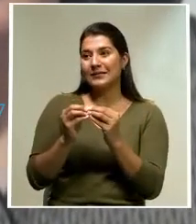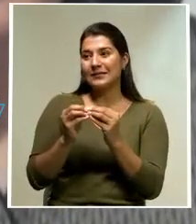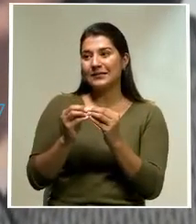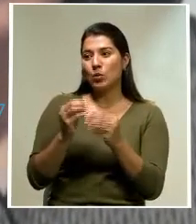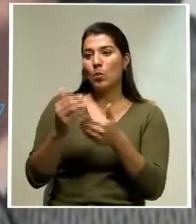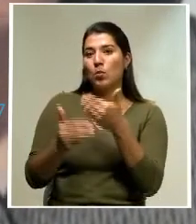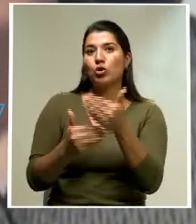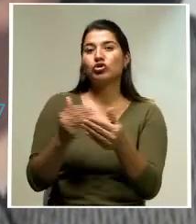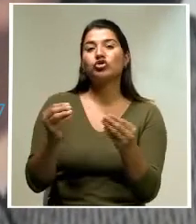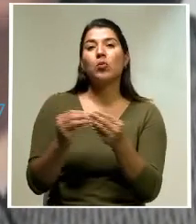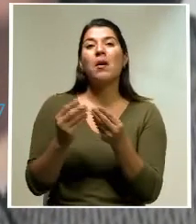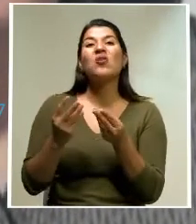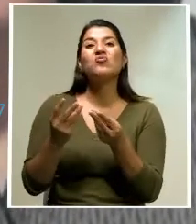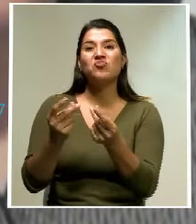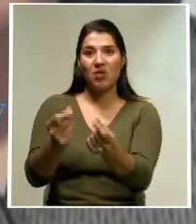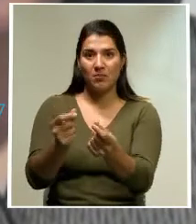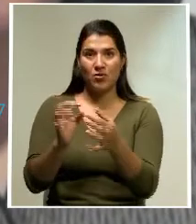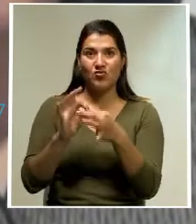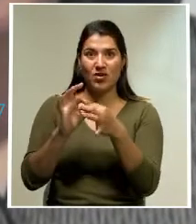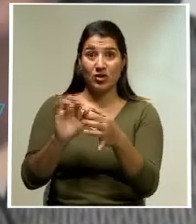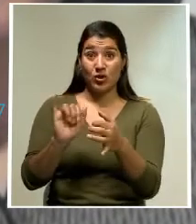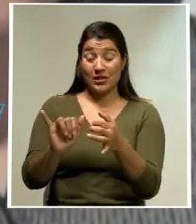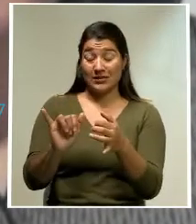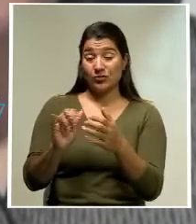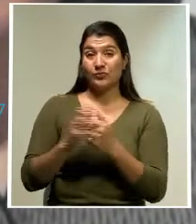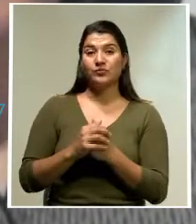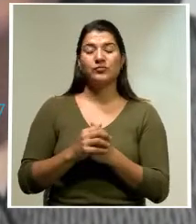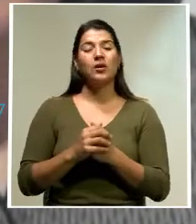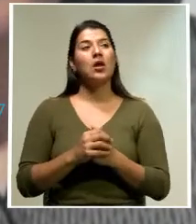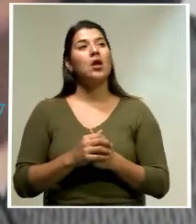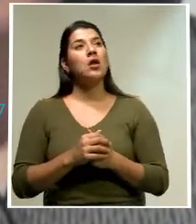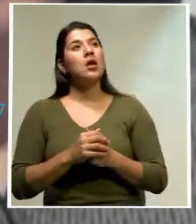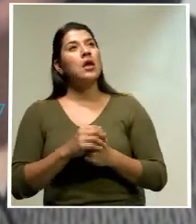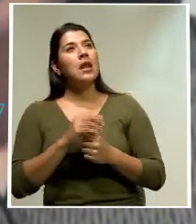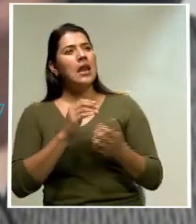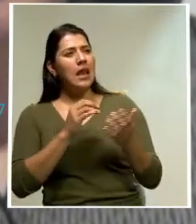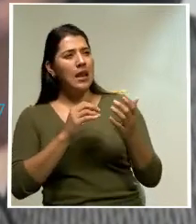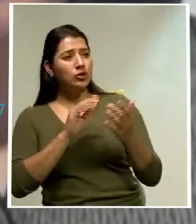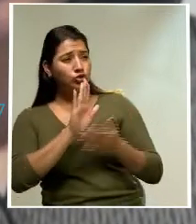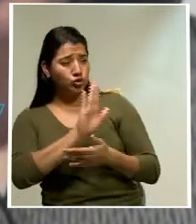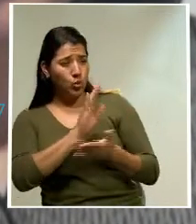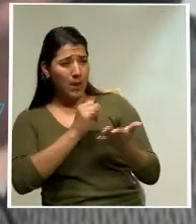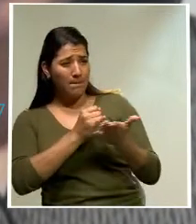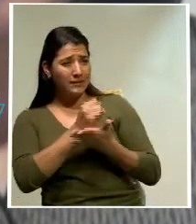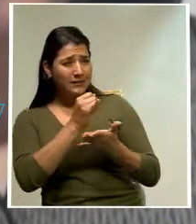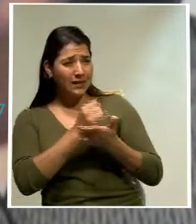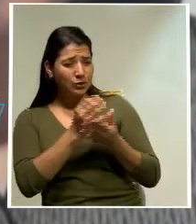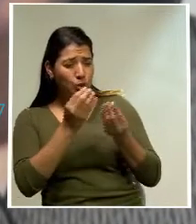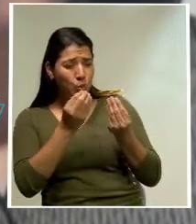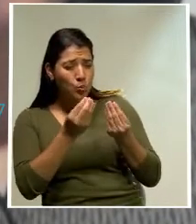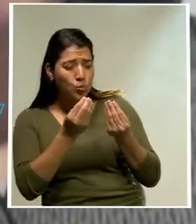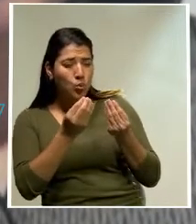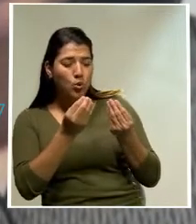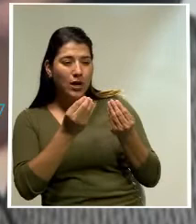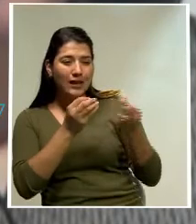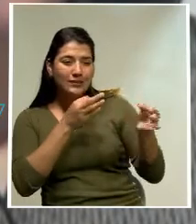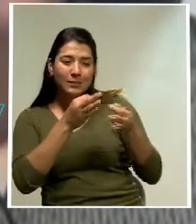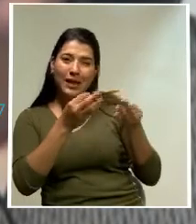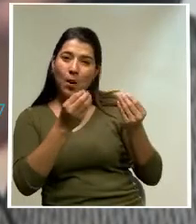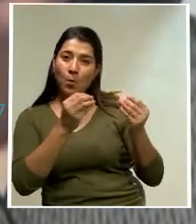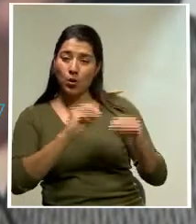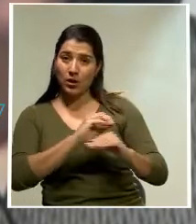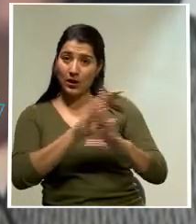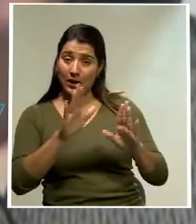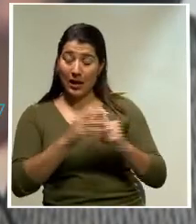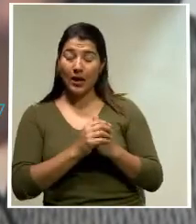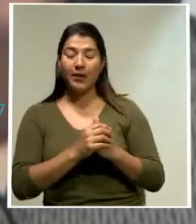en esta materia. Doña Julissa, el estudio es muy descriptivo. Ustedes pueden, a